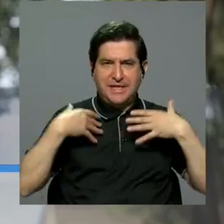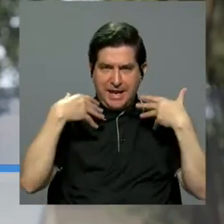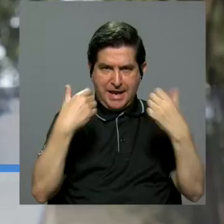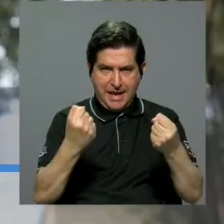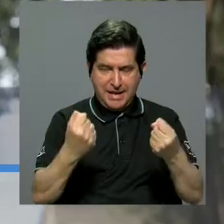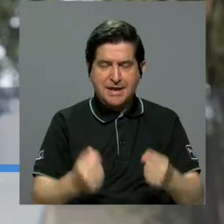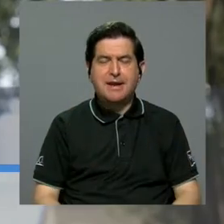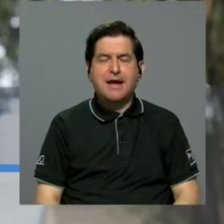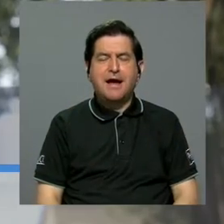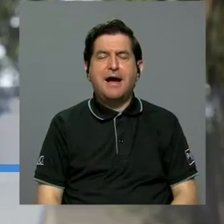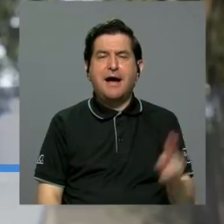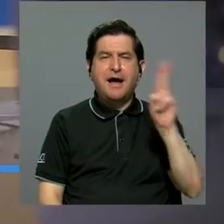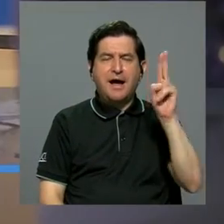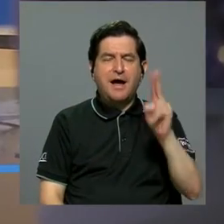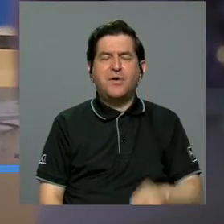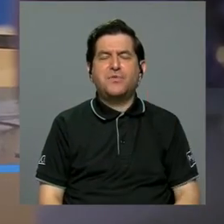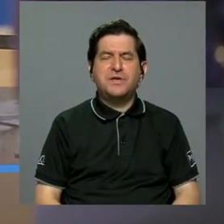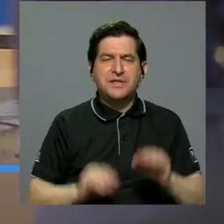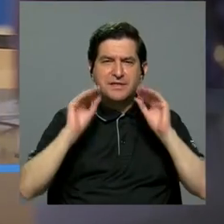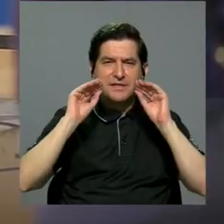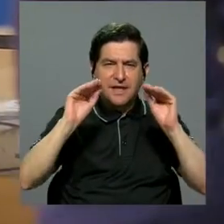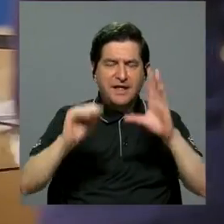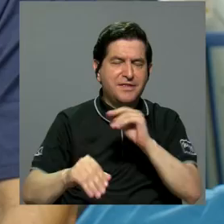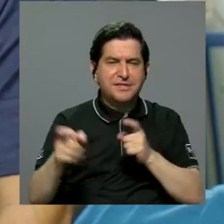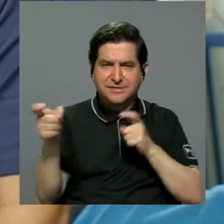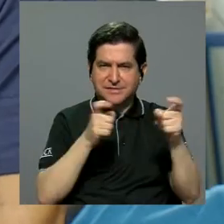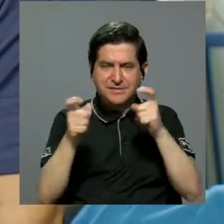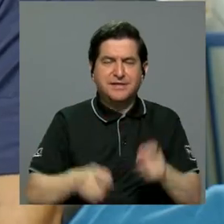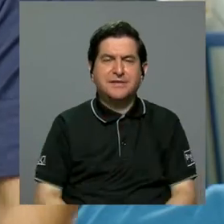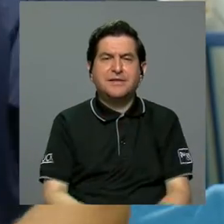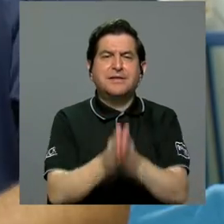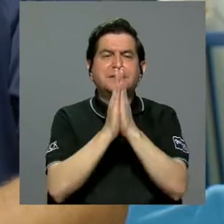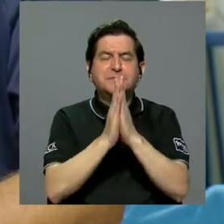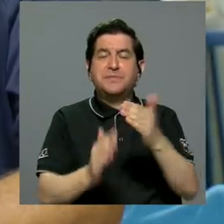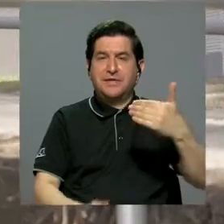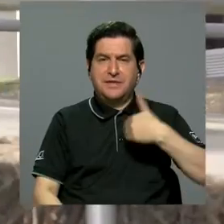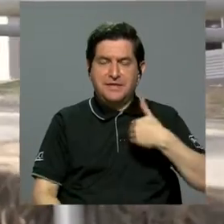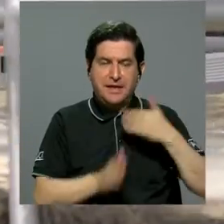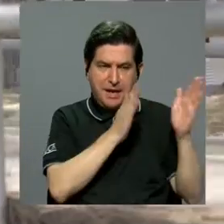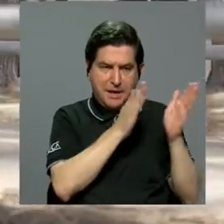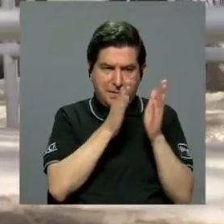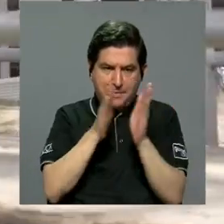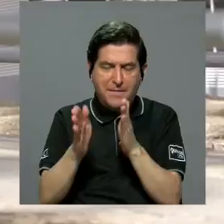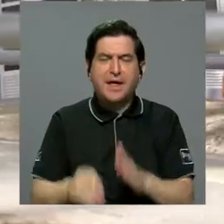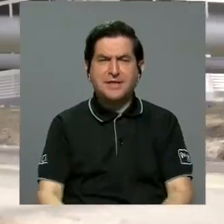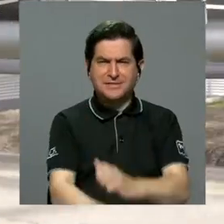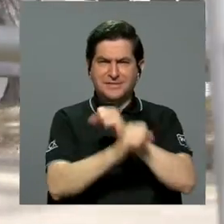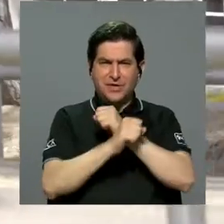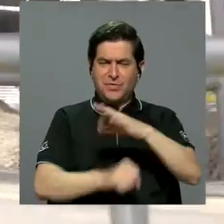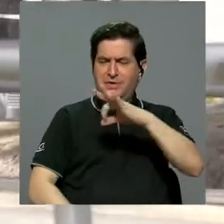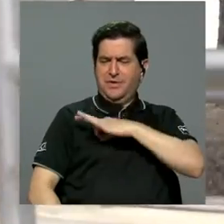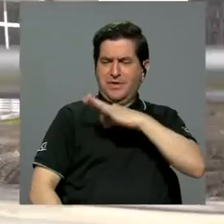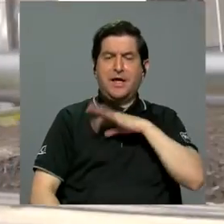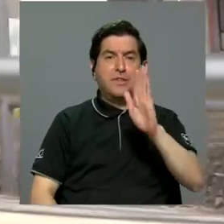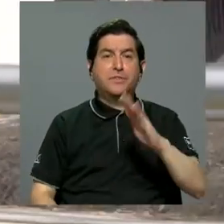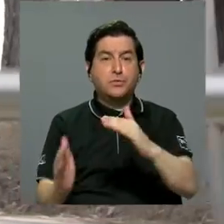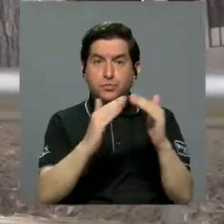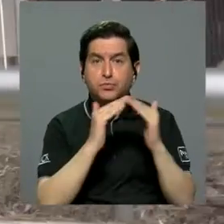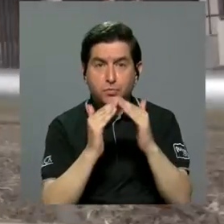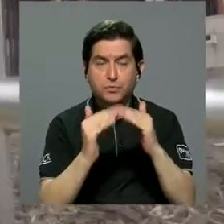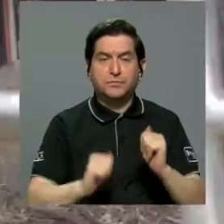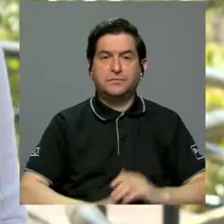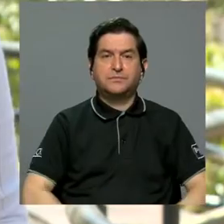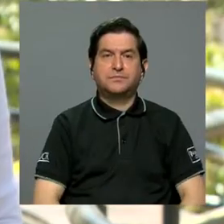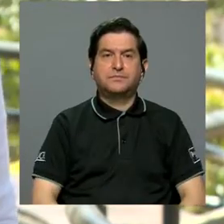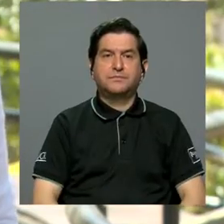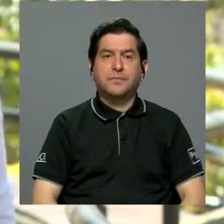Salud llama a las unidades académicas y administrativas a contar con un plan para garantizar el bienestar de su comunidad.